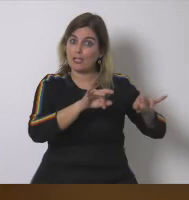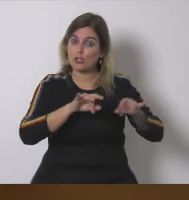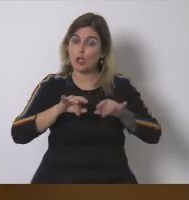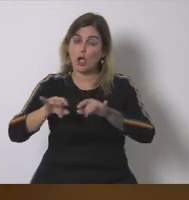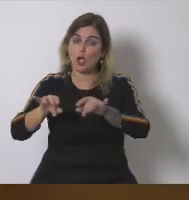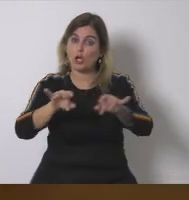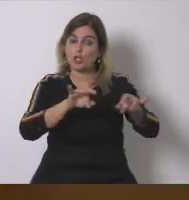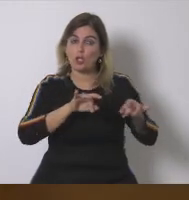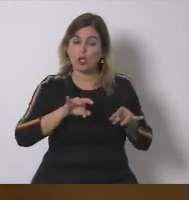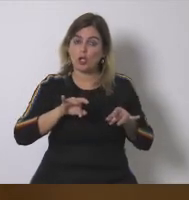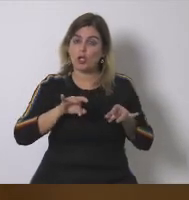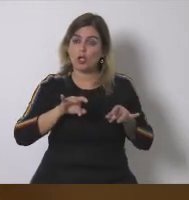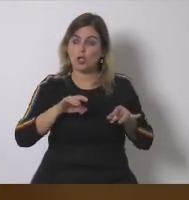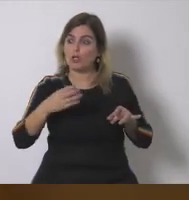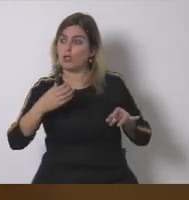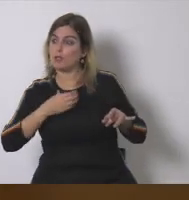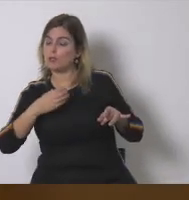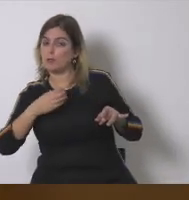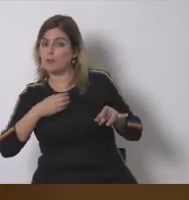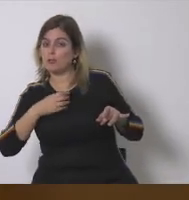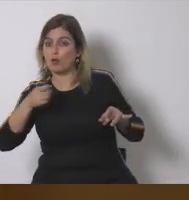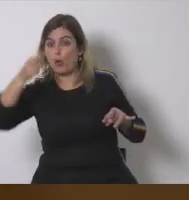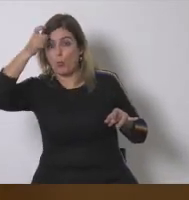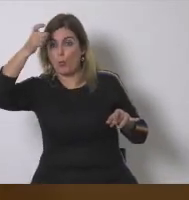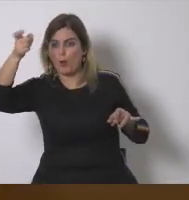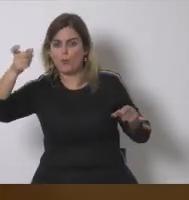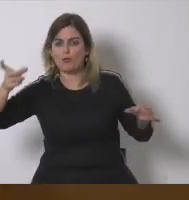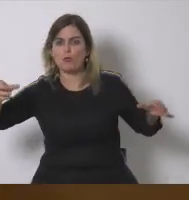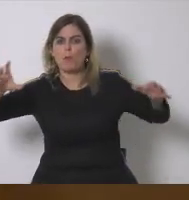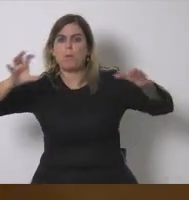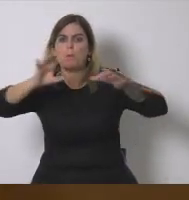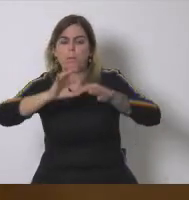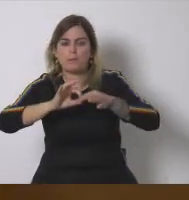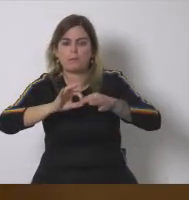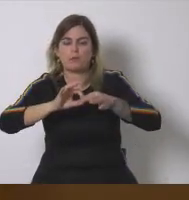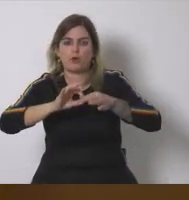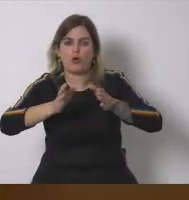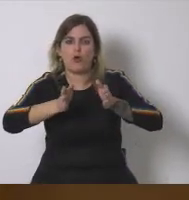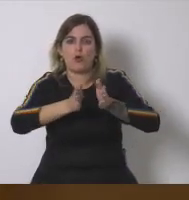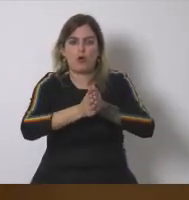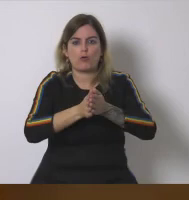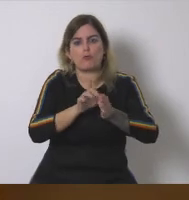al territorio a los ayuntamientos a los municipios